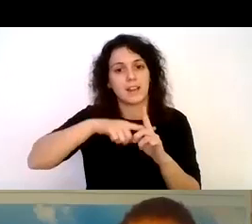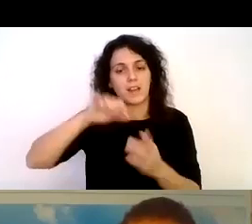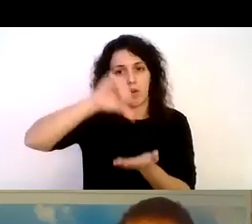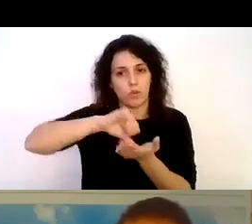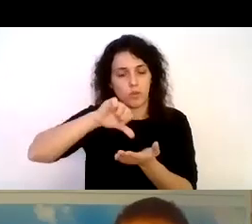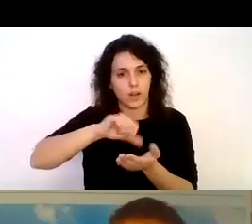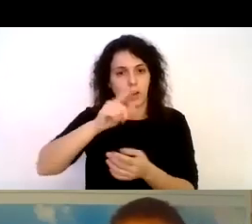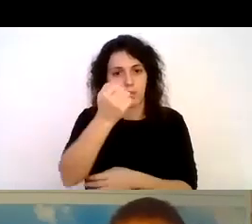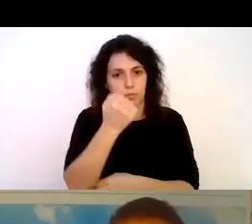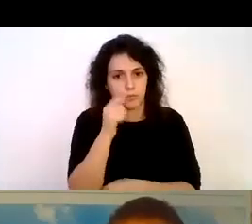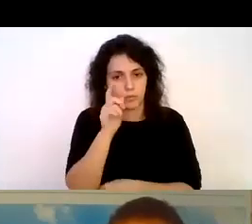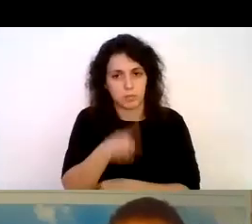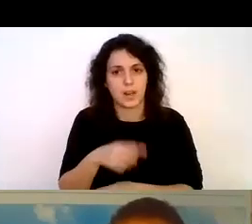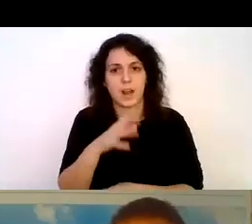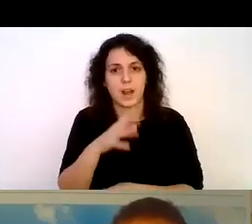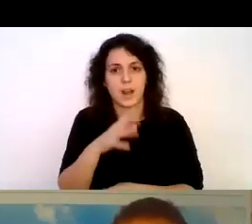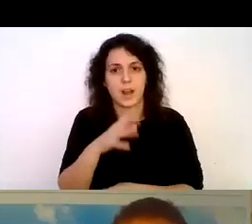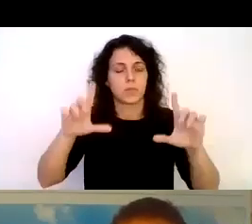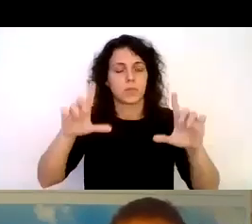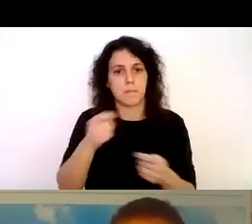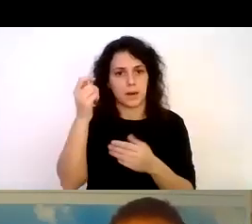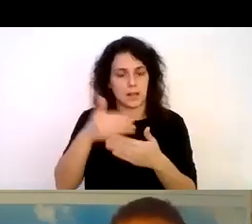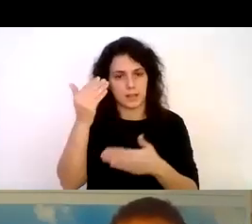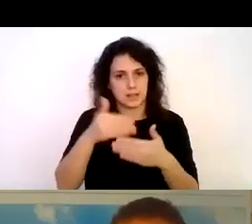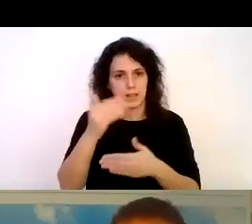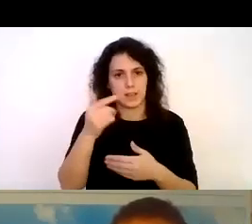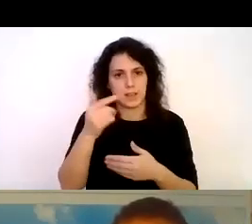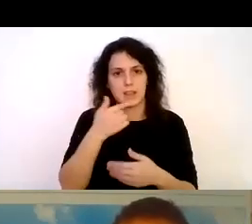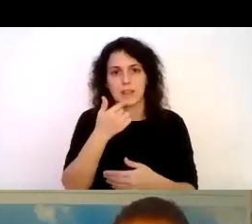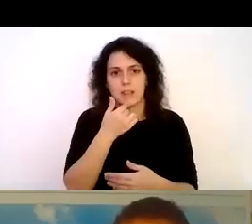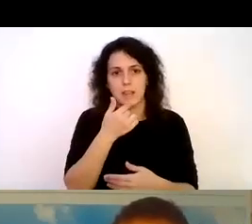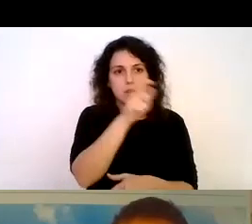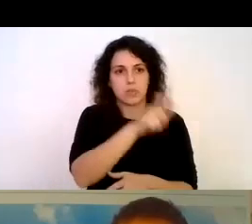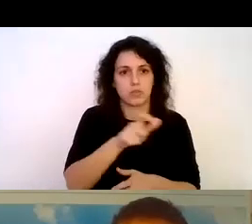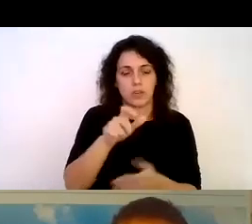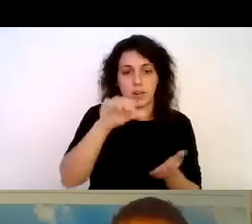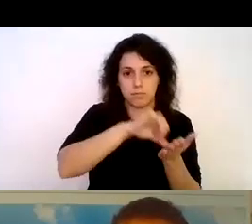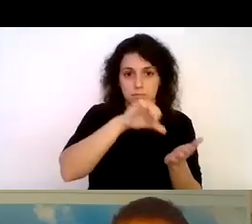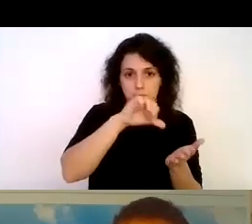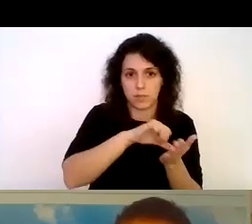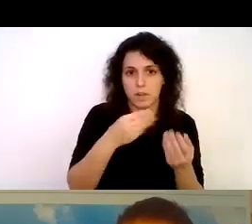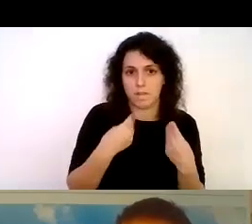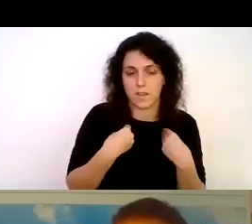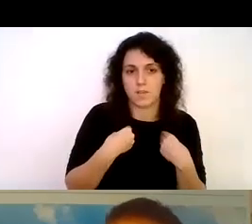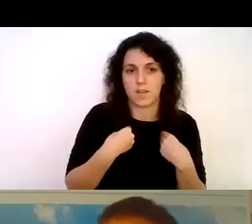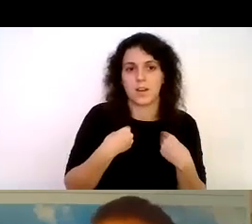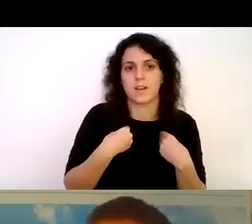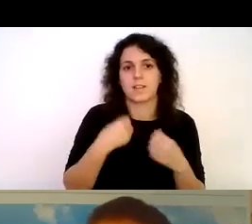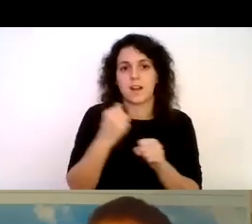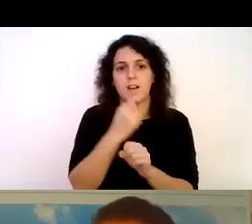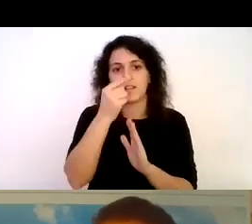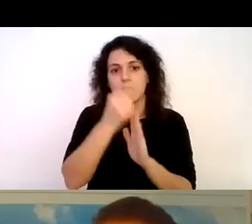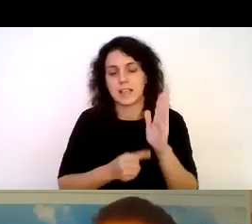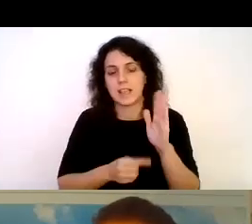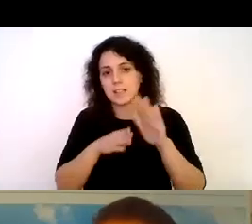bueno les que haga una nota de prensa que dice prestadores locales trabajan en directrices de accesibilidad y a la derecha un grupo de